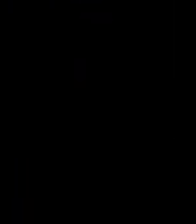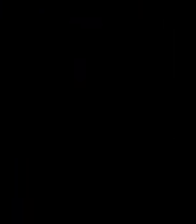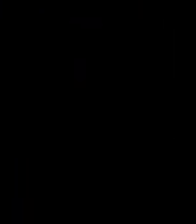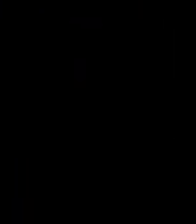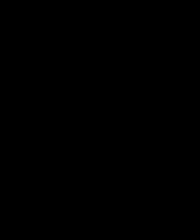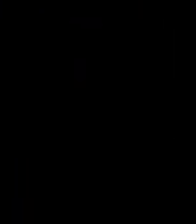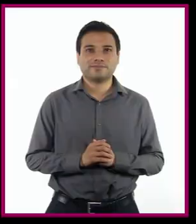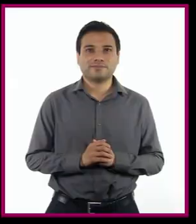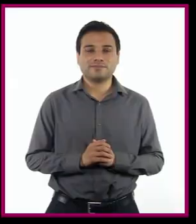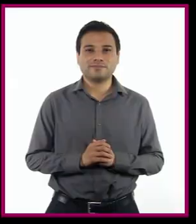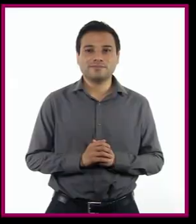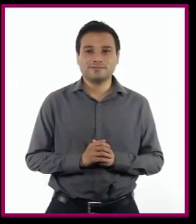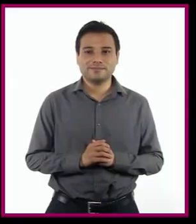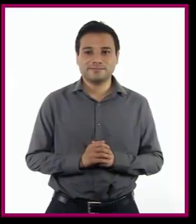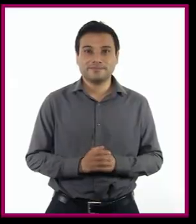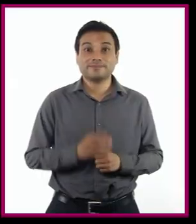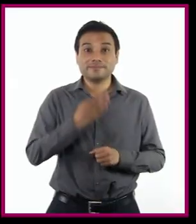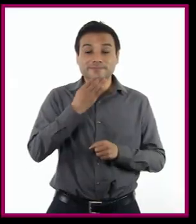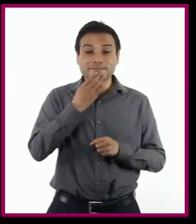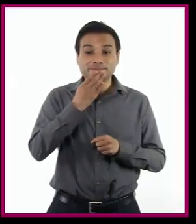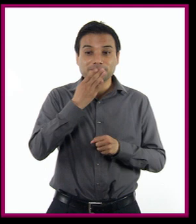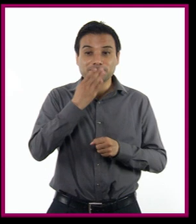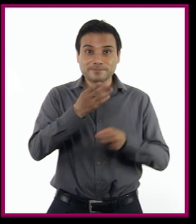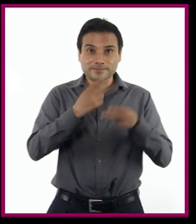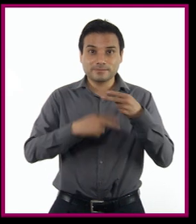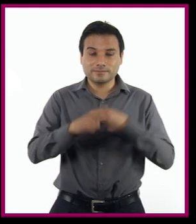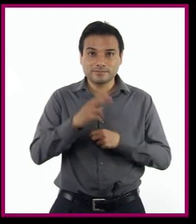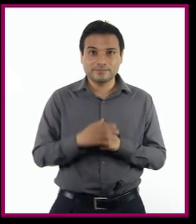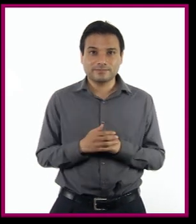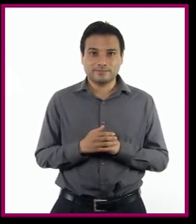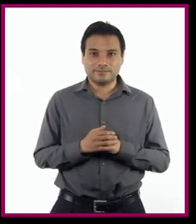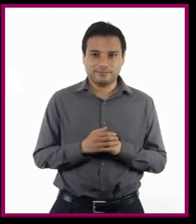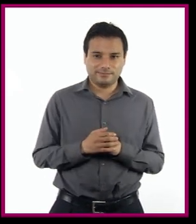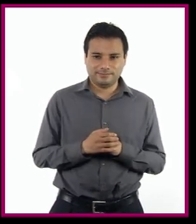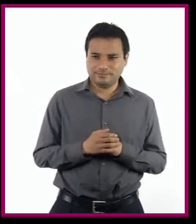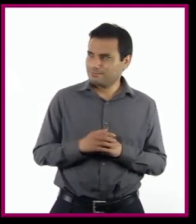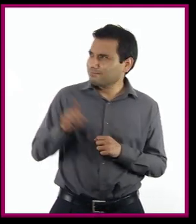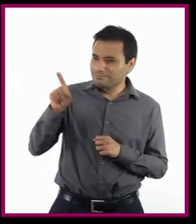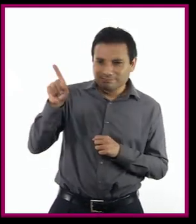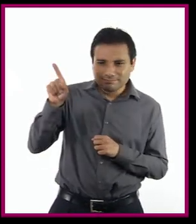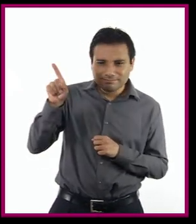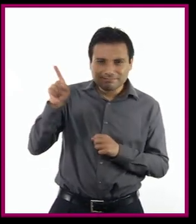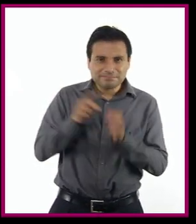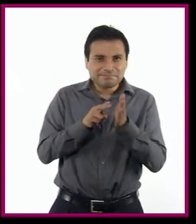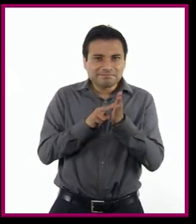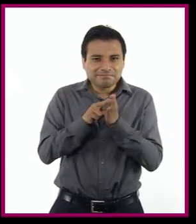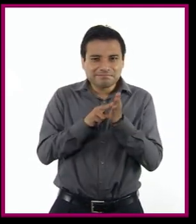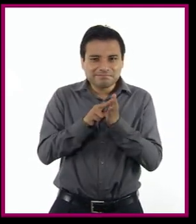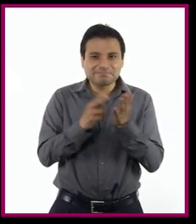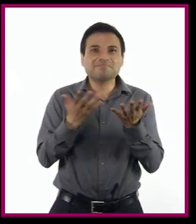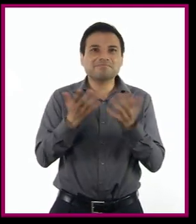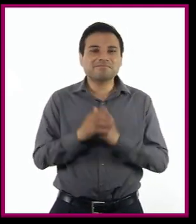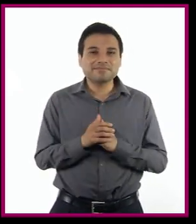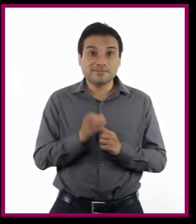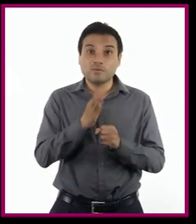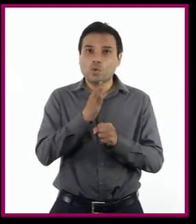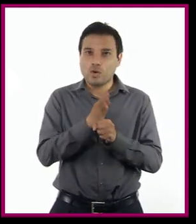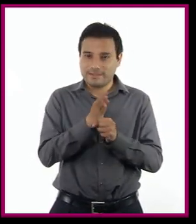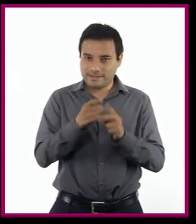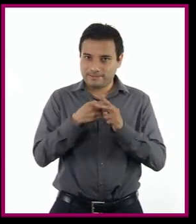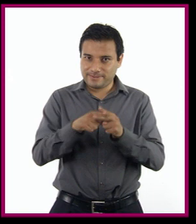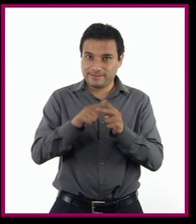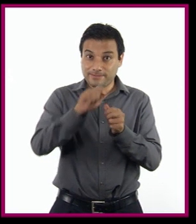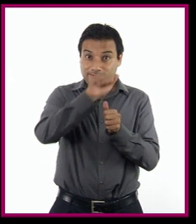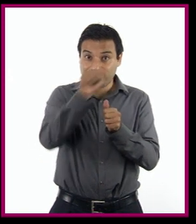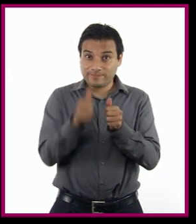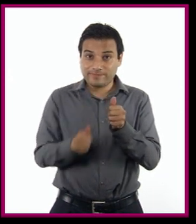¡Bienvenidas y bienvenidos! No, no está descompuesta su tele, ni hay problemas técnicos. Hoy iniciaremos nuestra sesión de artes